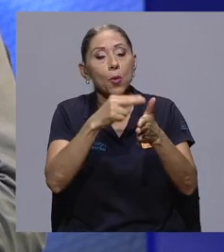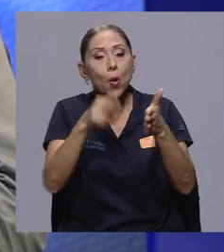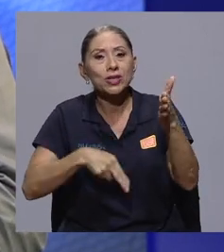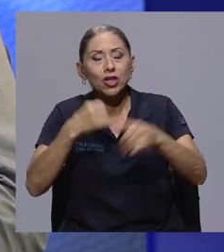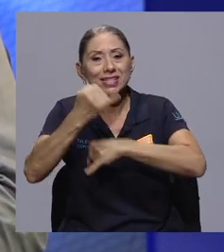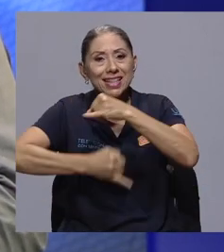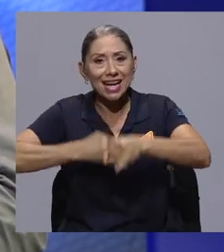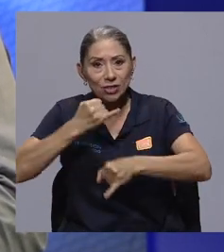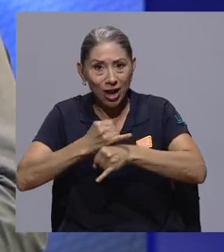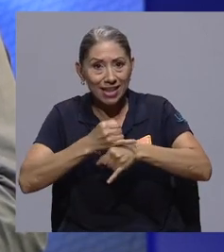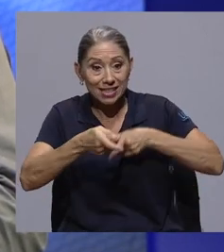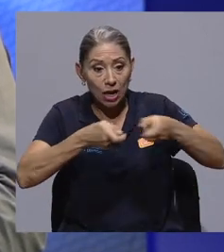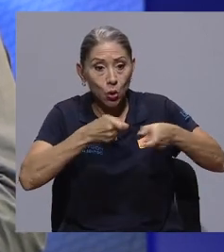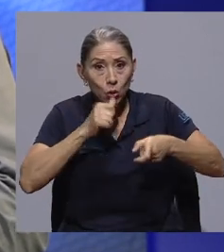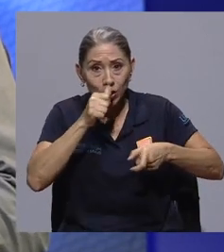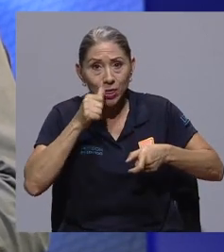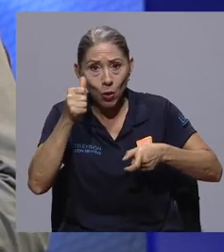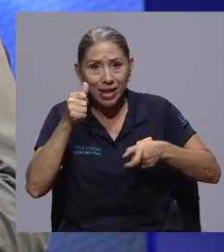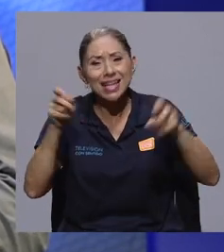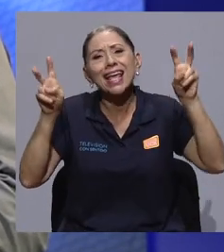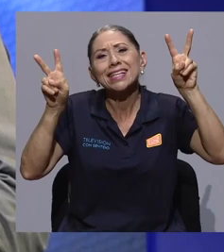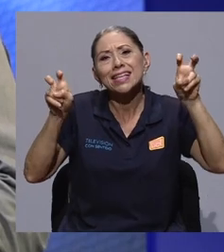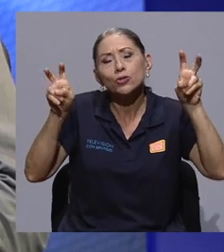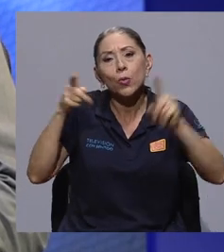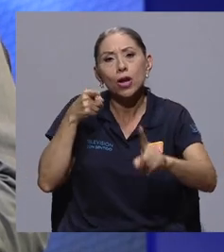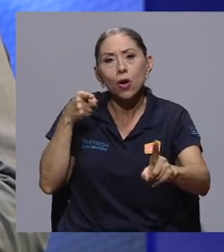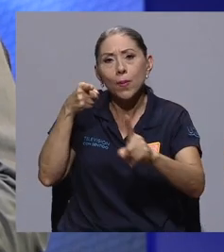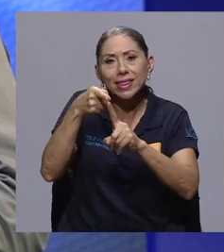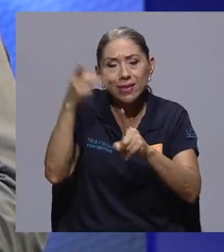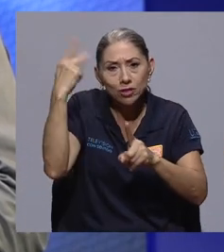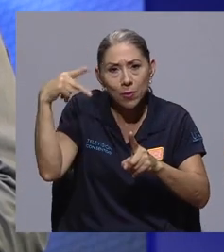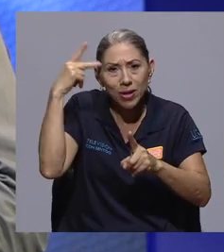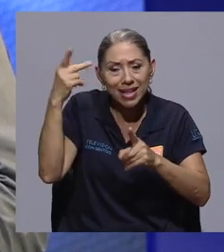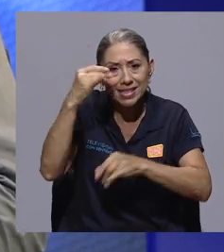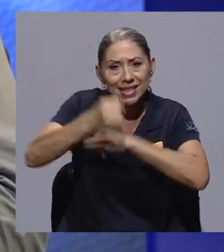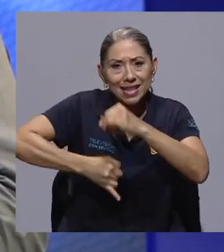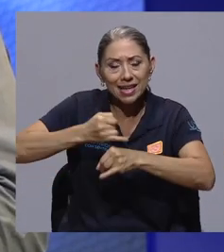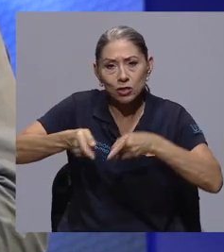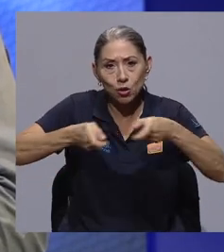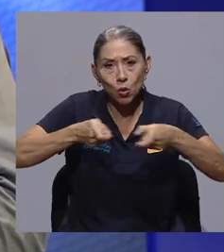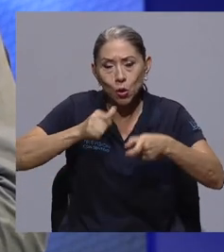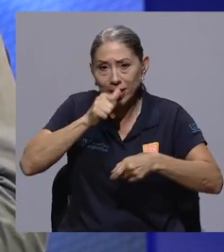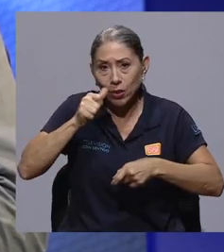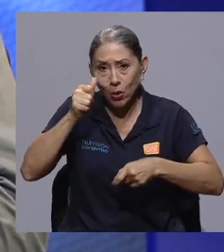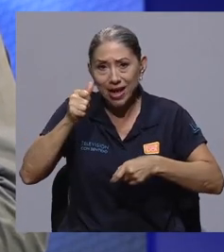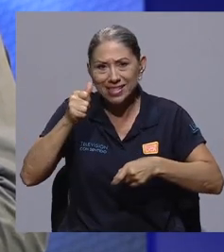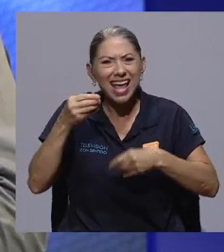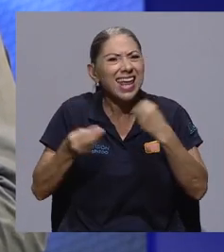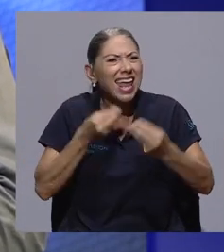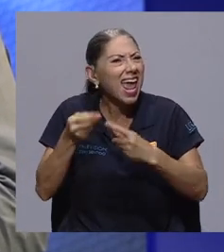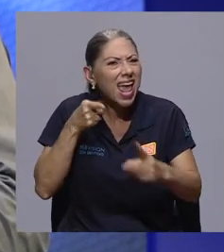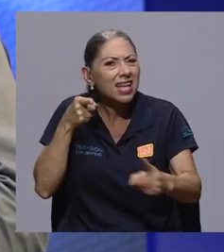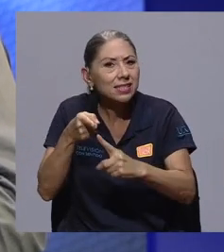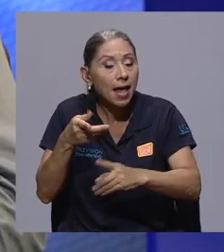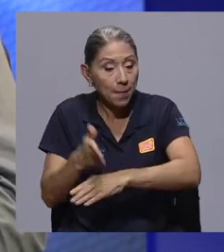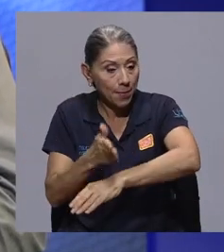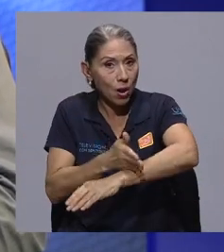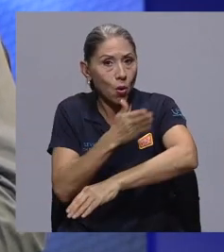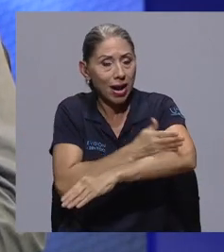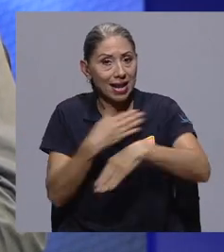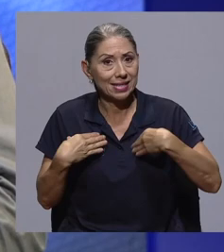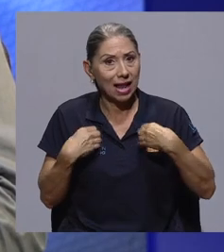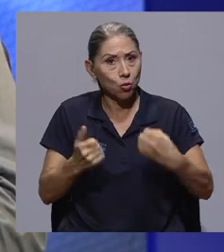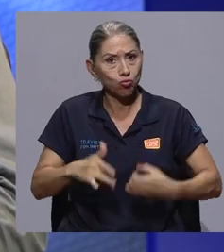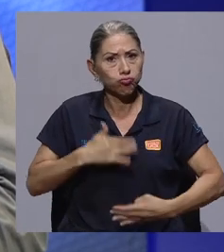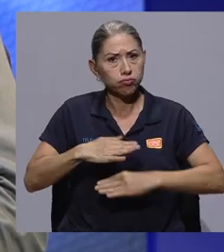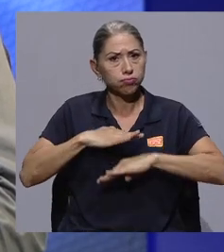convenciones internacionales de control de drogas y lo que se supone que son los objetivos de las políticas internacionales de control de drogas es mejorar la salud y